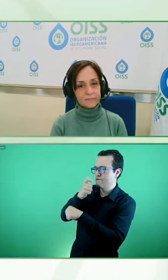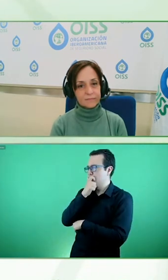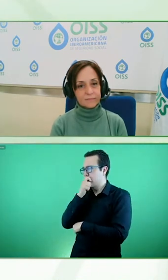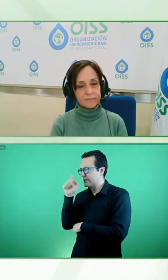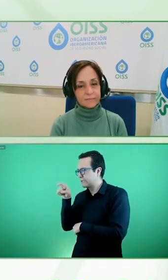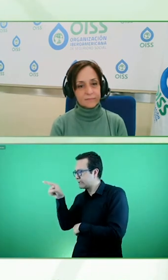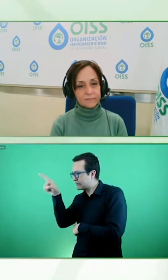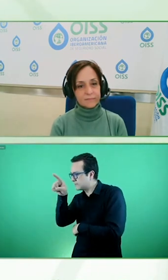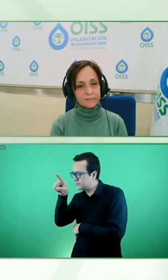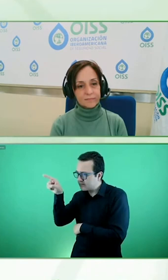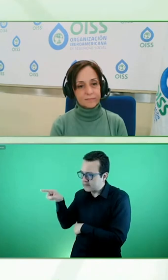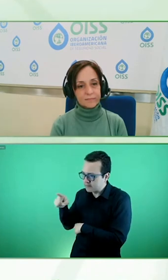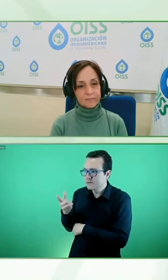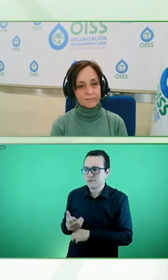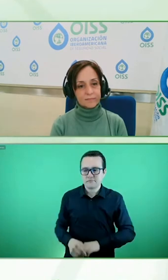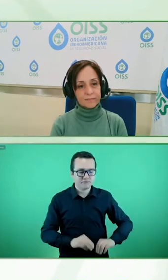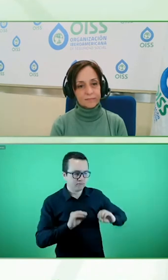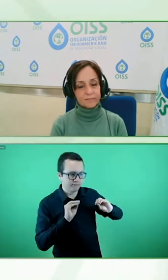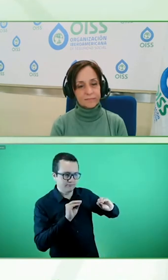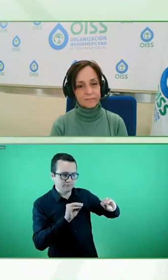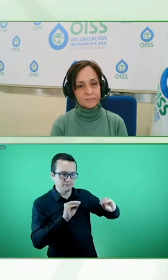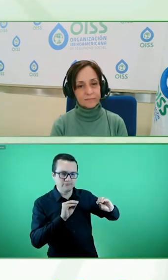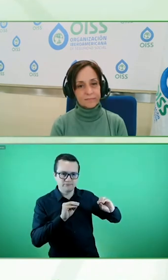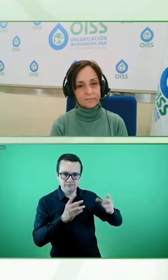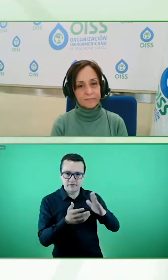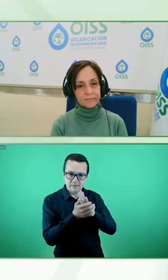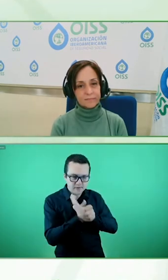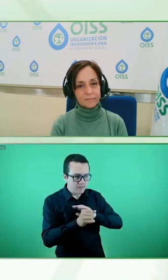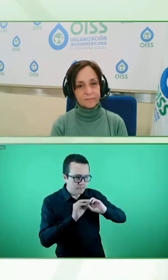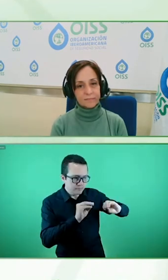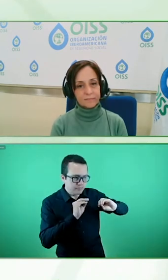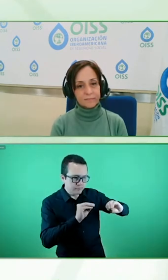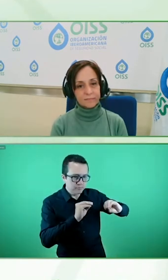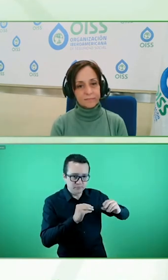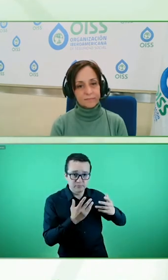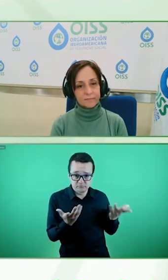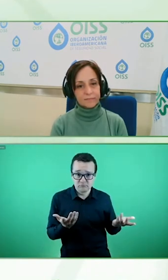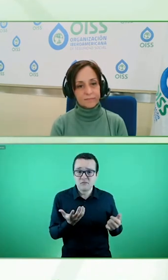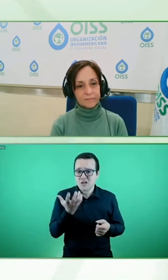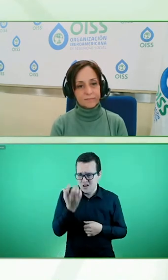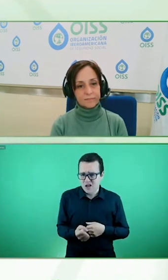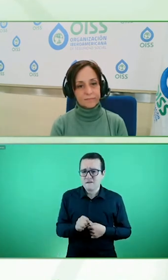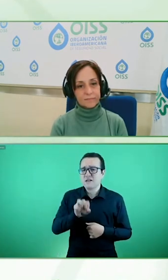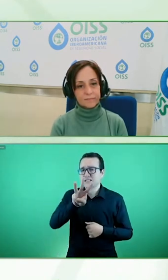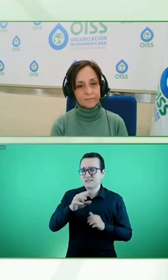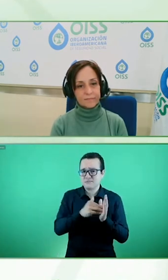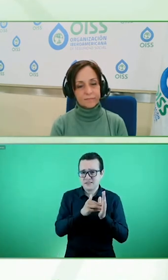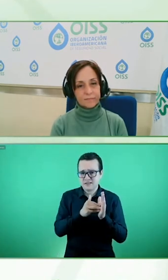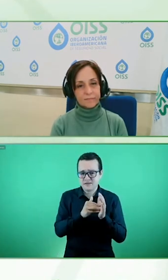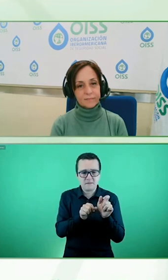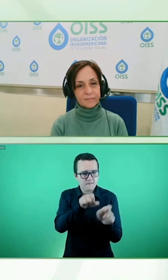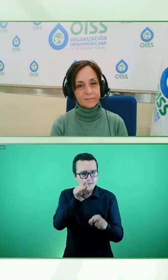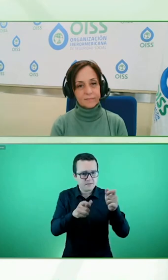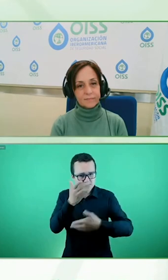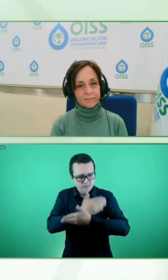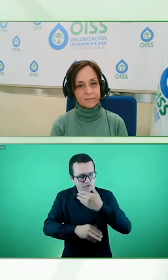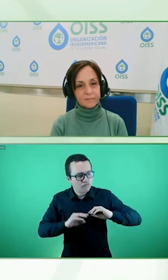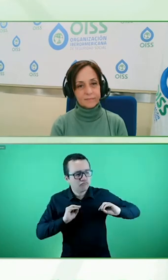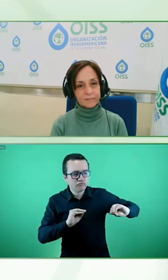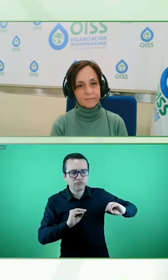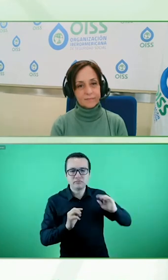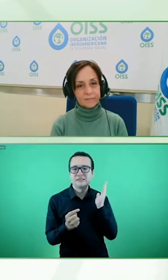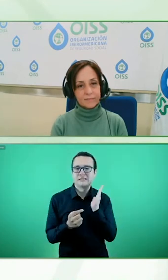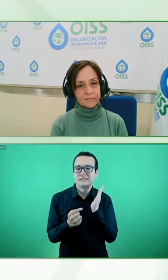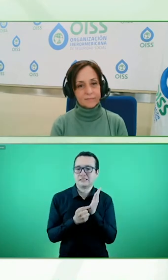talento ya llevamos formadas a más de 3.000 personas con discapacidad en tecnología con